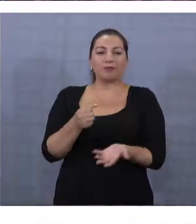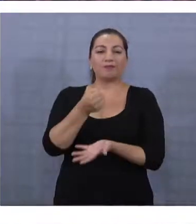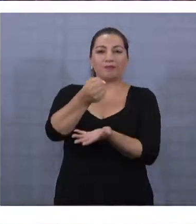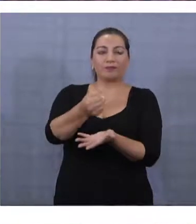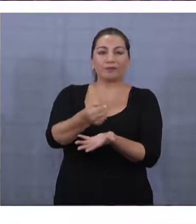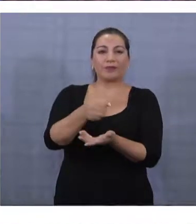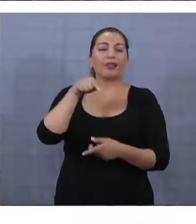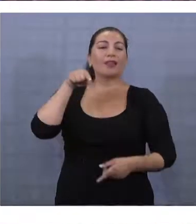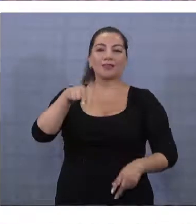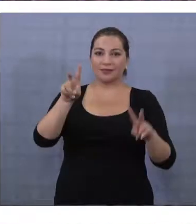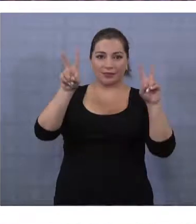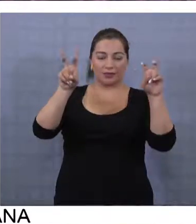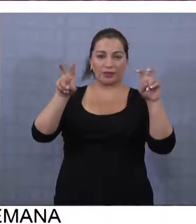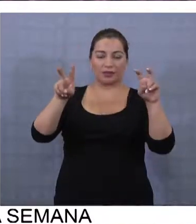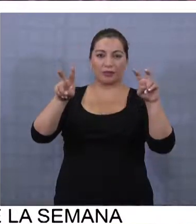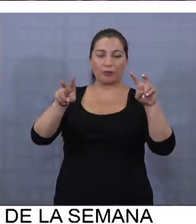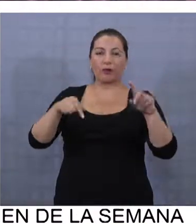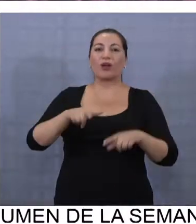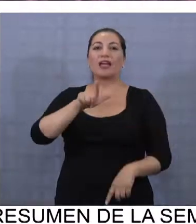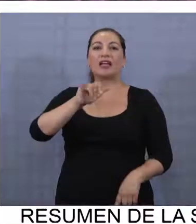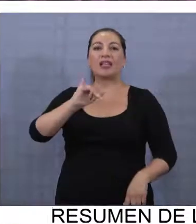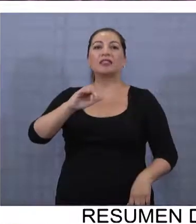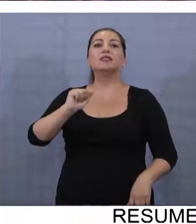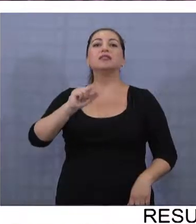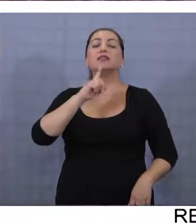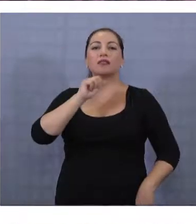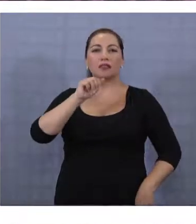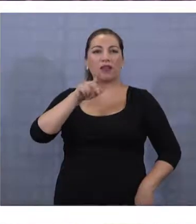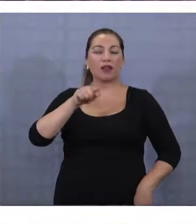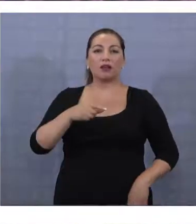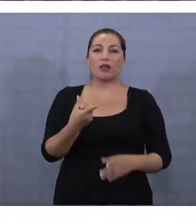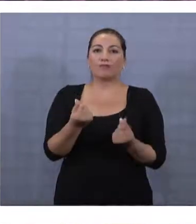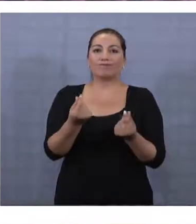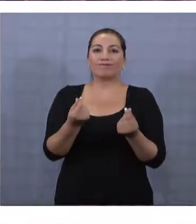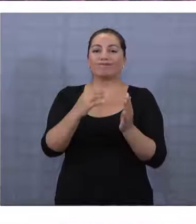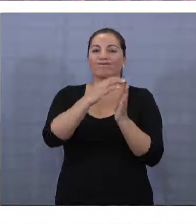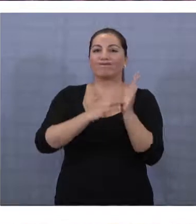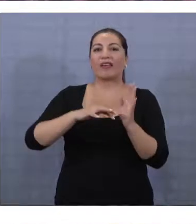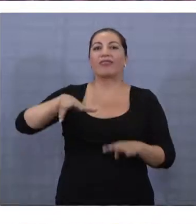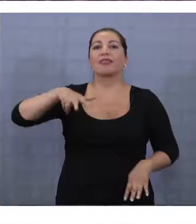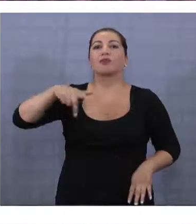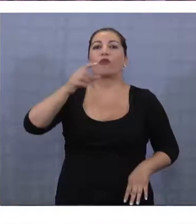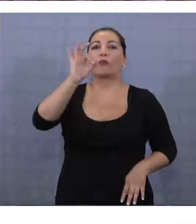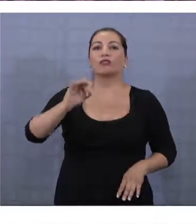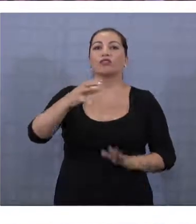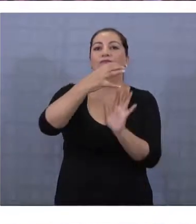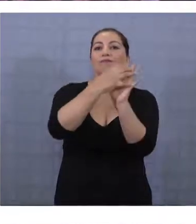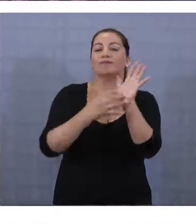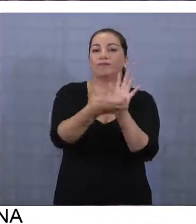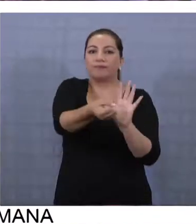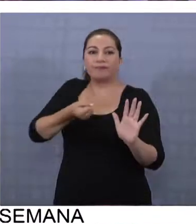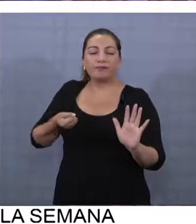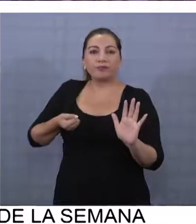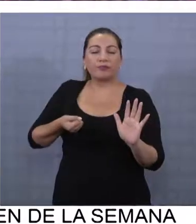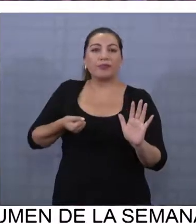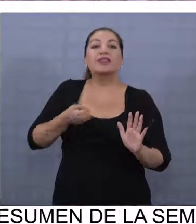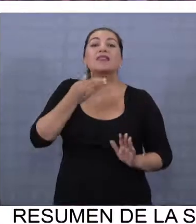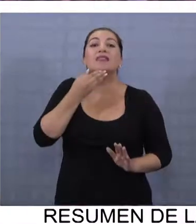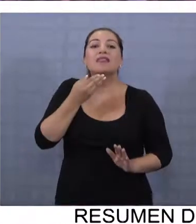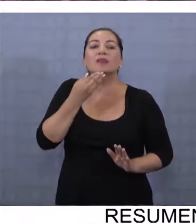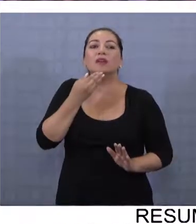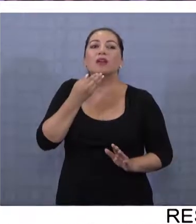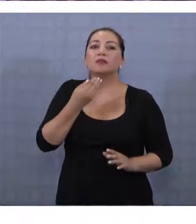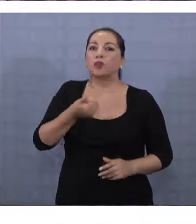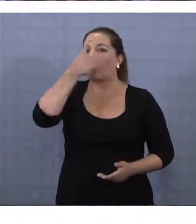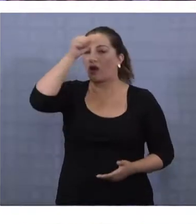eso incluye que al momento de licitarse se descuentan el impuesto, el 19% del IVA y la productora además te